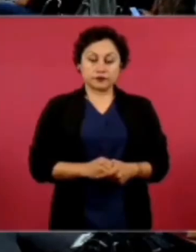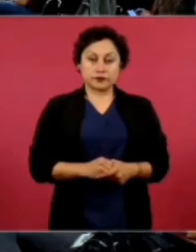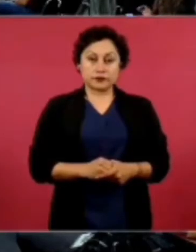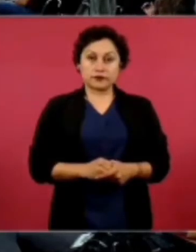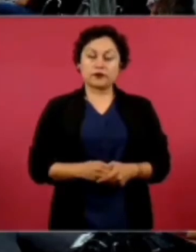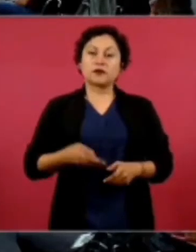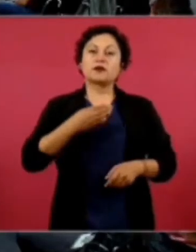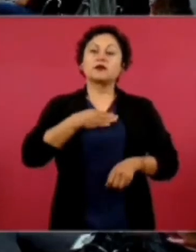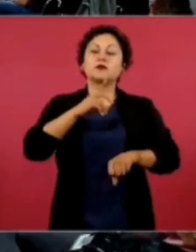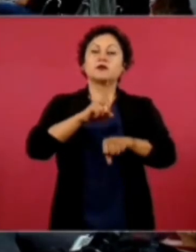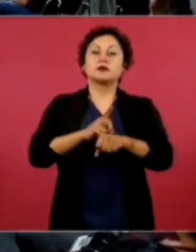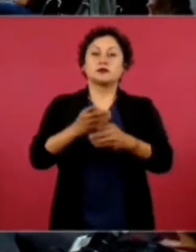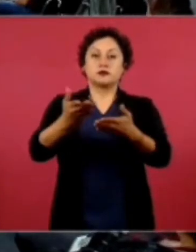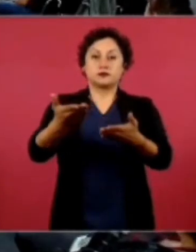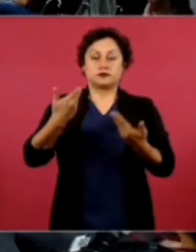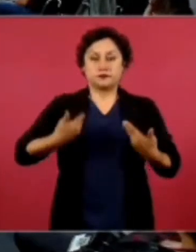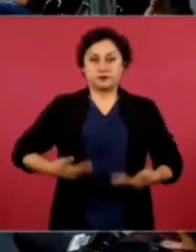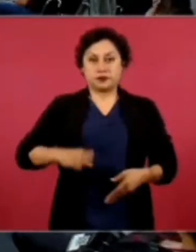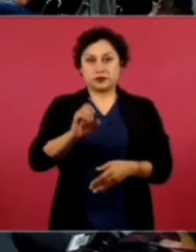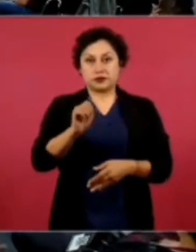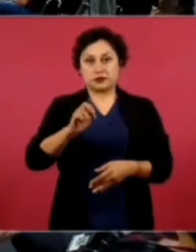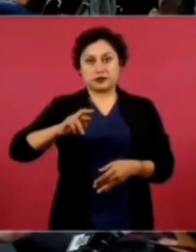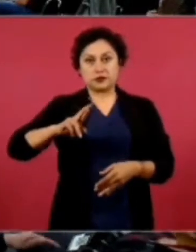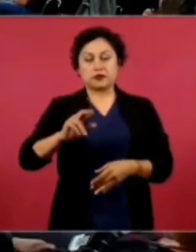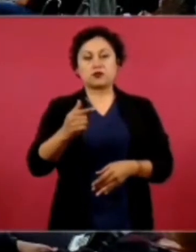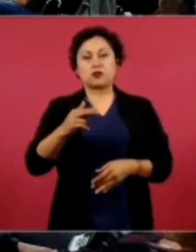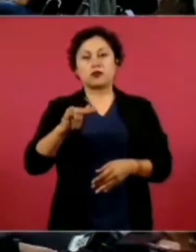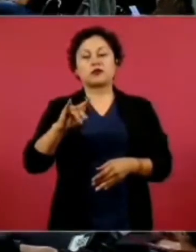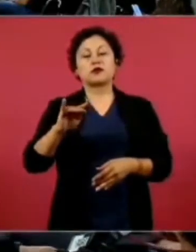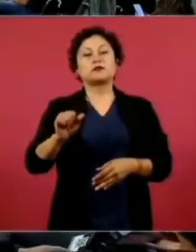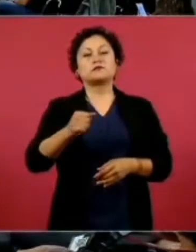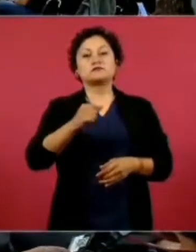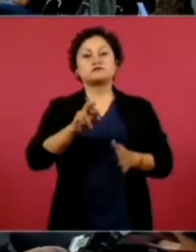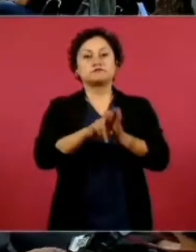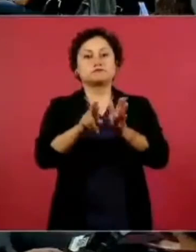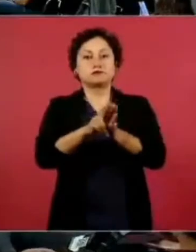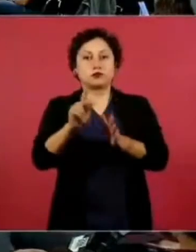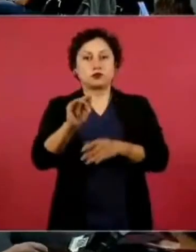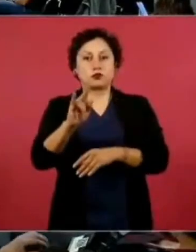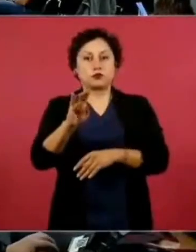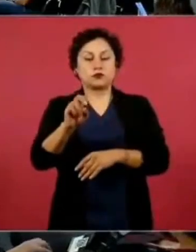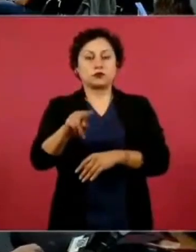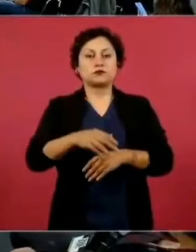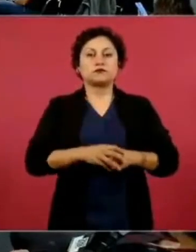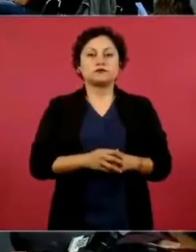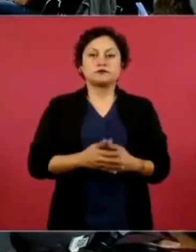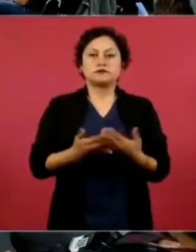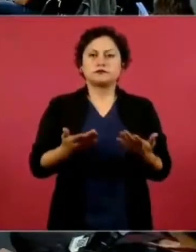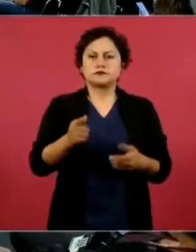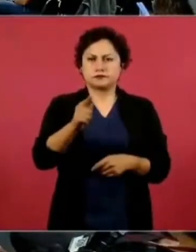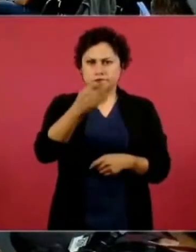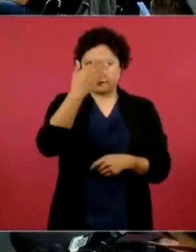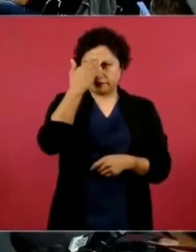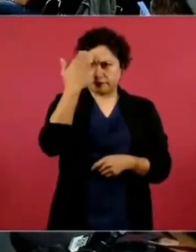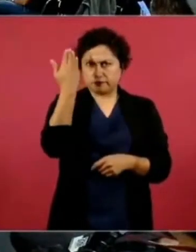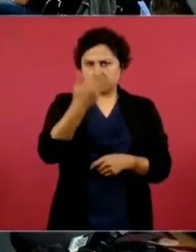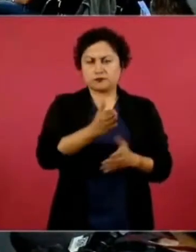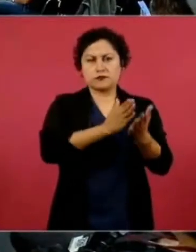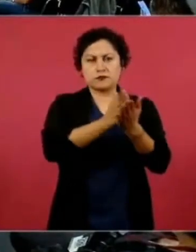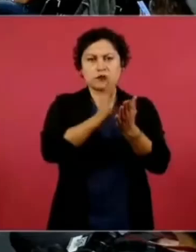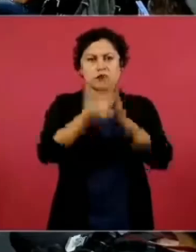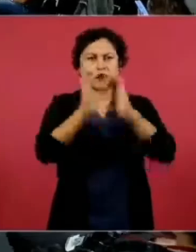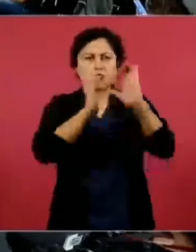Buenos días, presidente. César Huerta de la revista Polemón. Presidente, los medios tradicionales en México, como usted nos dijo hoy,